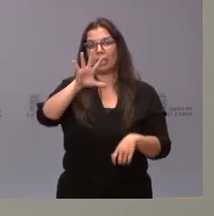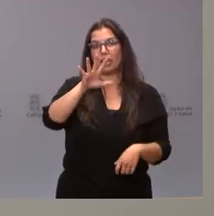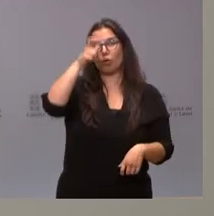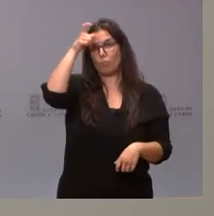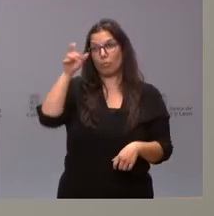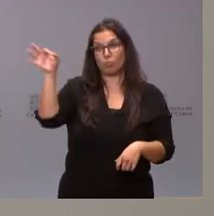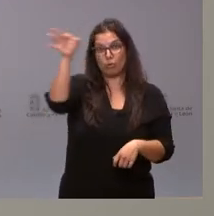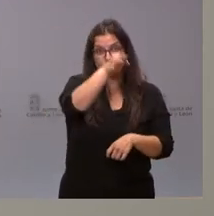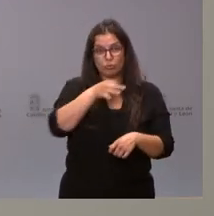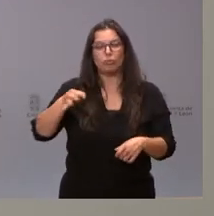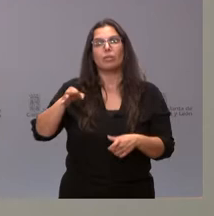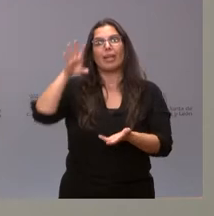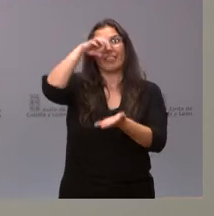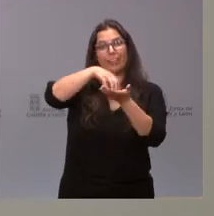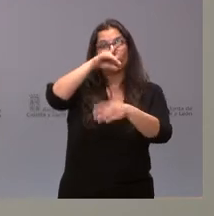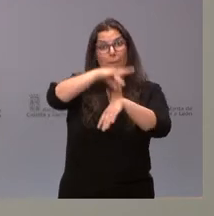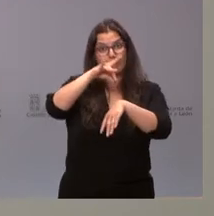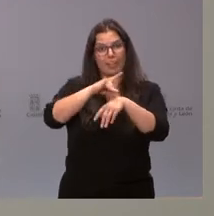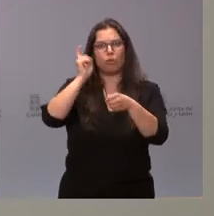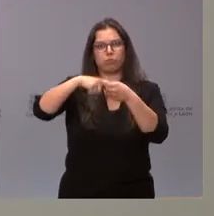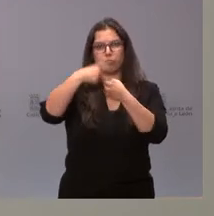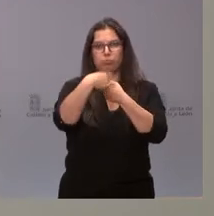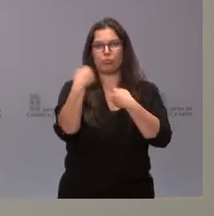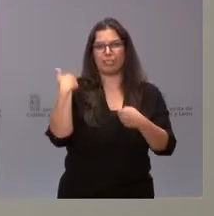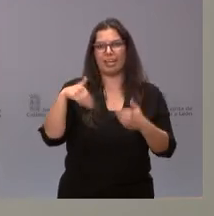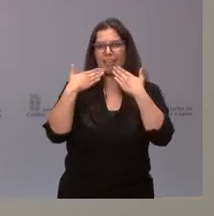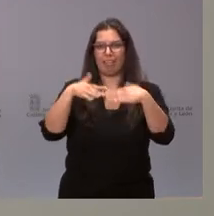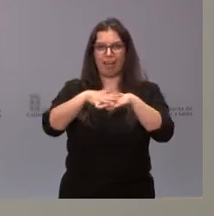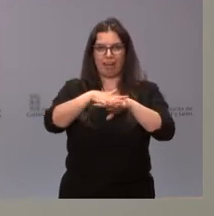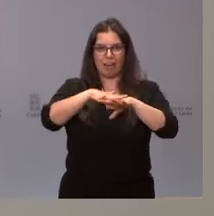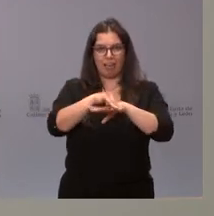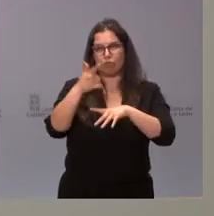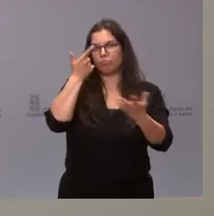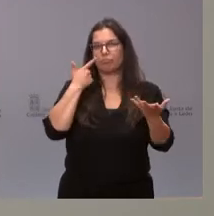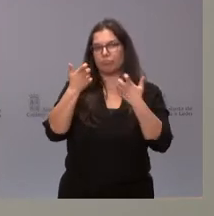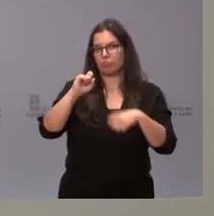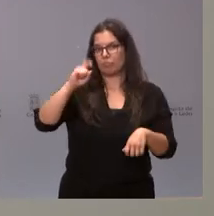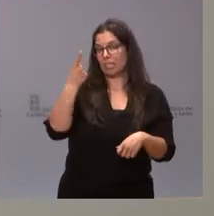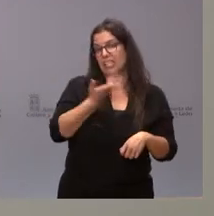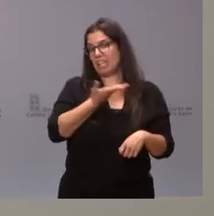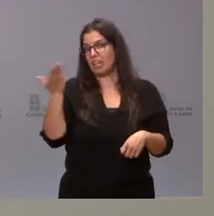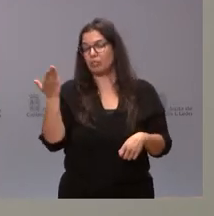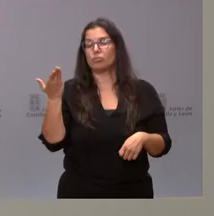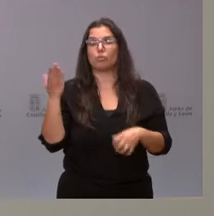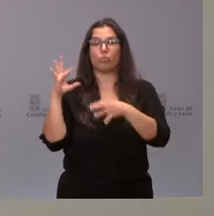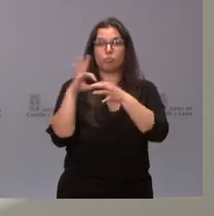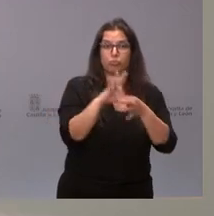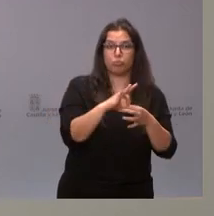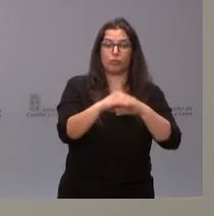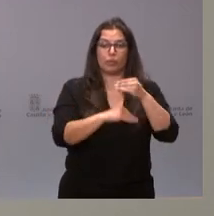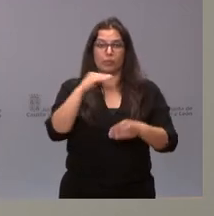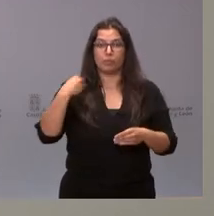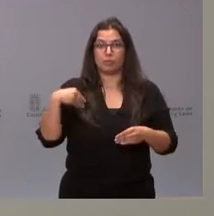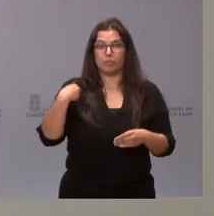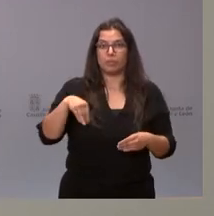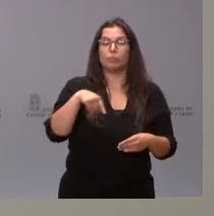conectados a través de la RIS-3. Quizás sea uno de los aspectos más relevantes a señalar. El resto de actuaciones vinculadas a la ejecución de la anualidad